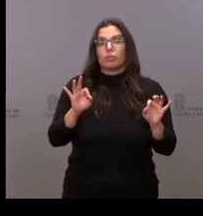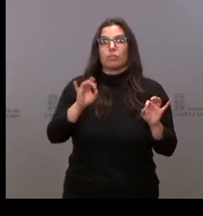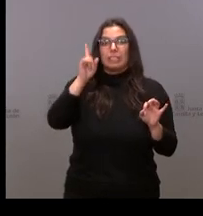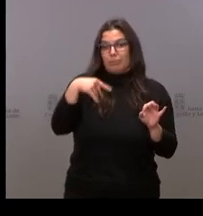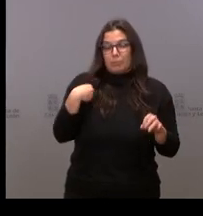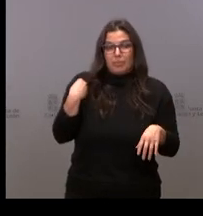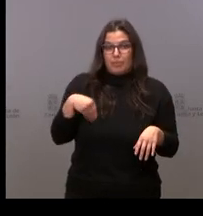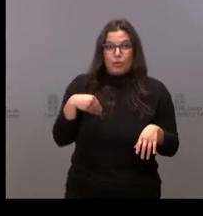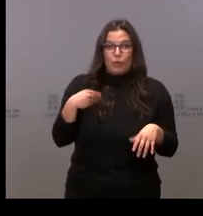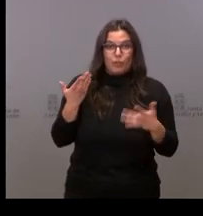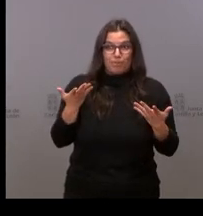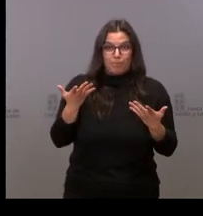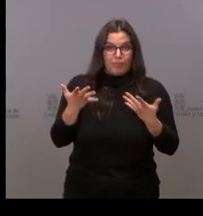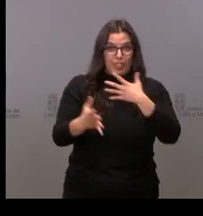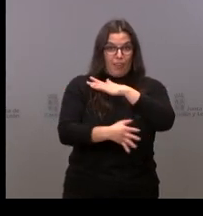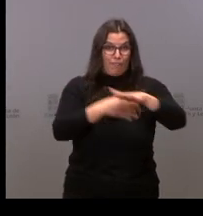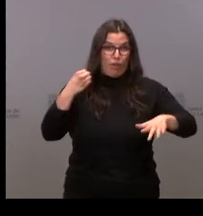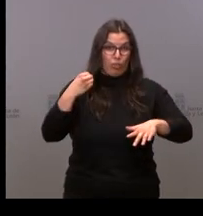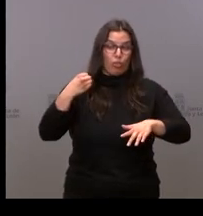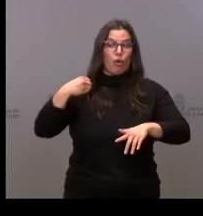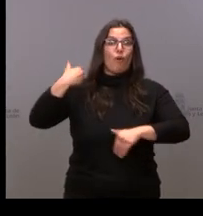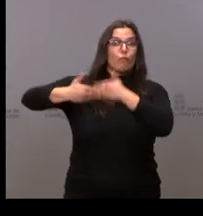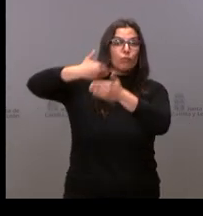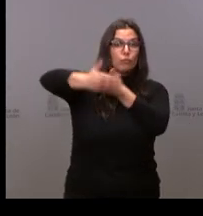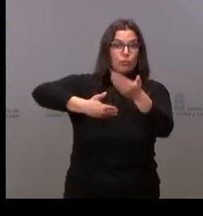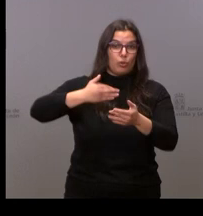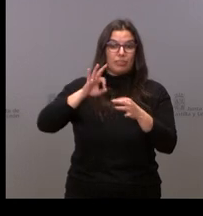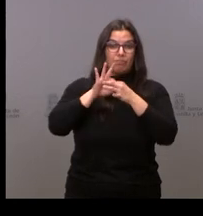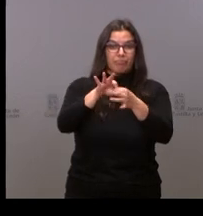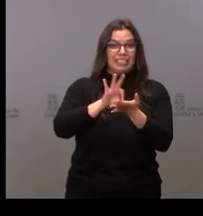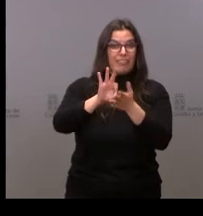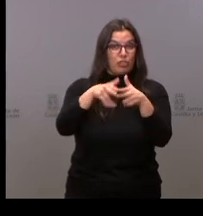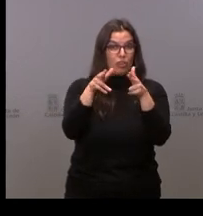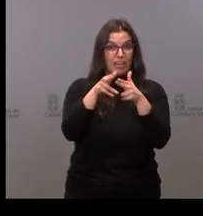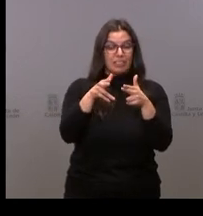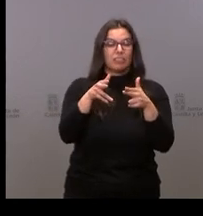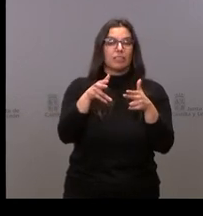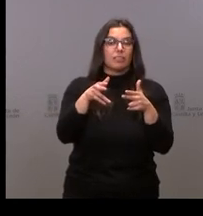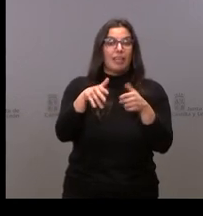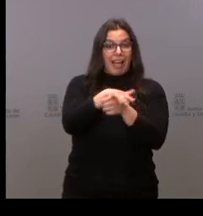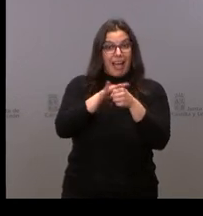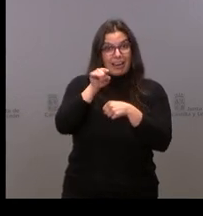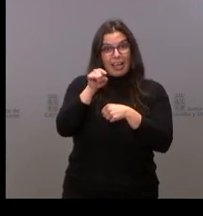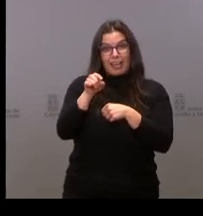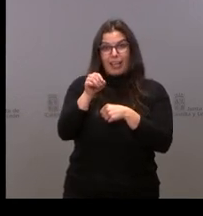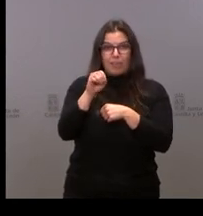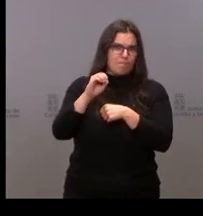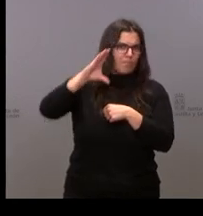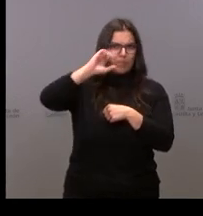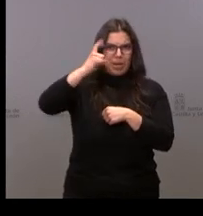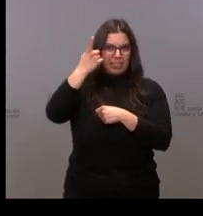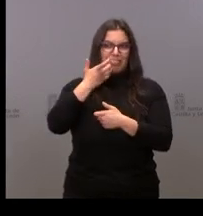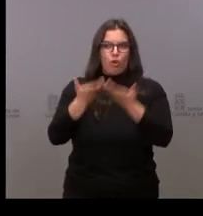existencia de los fondos Next Generation, que orienta sobre todo a servicios sociales, es esta área en que más crece, que